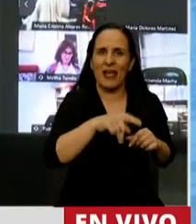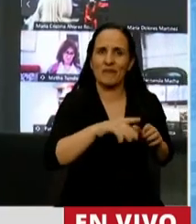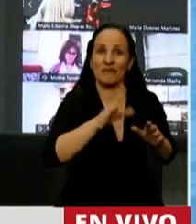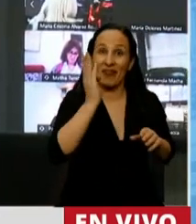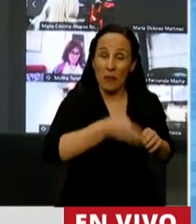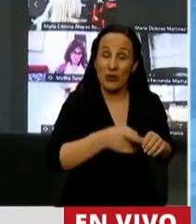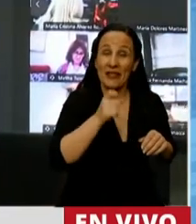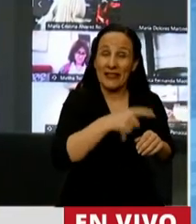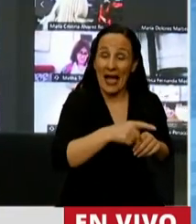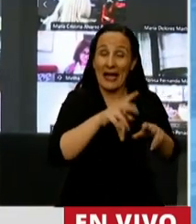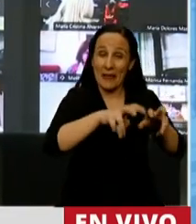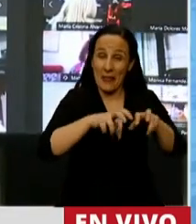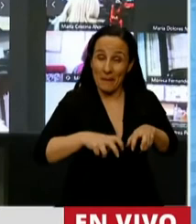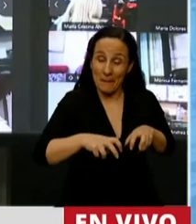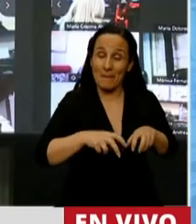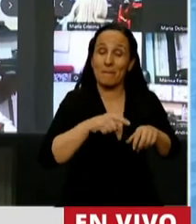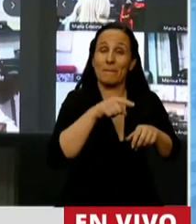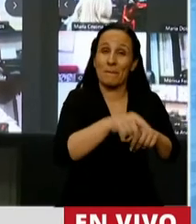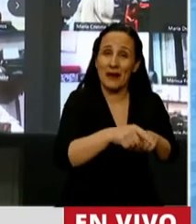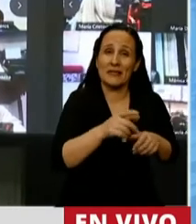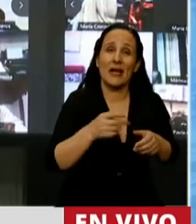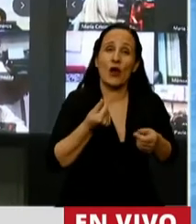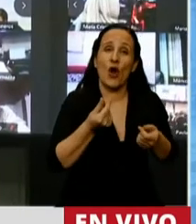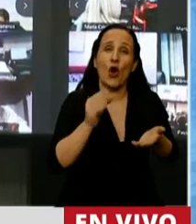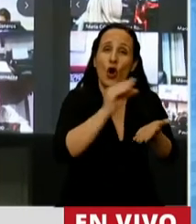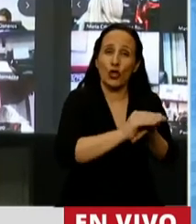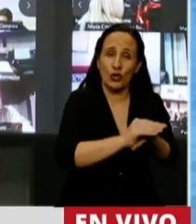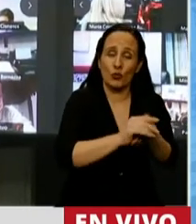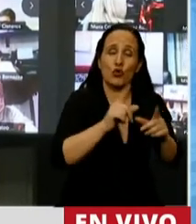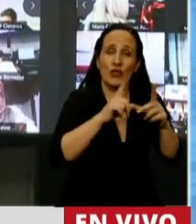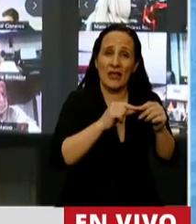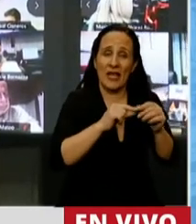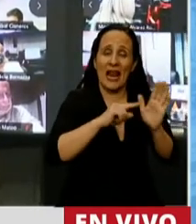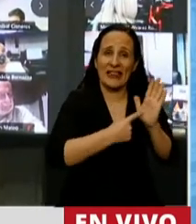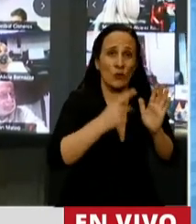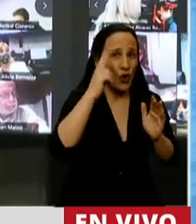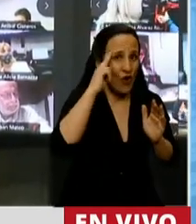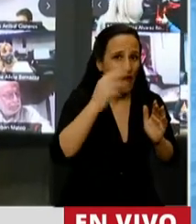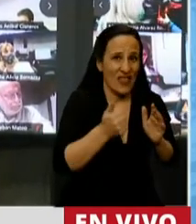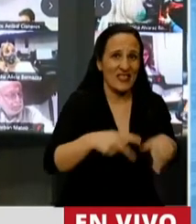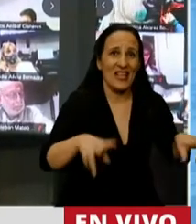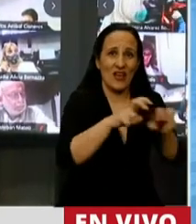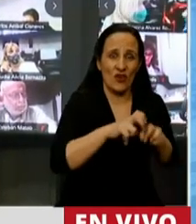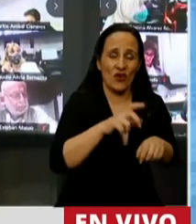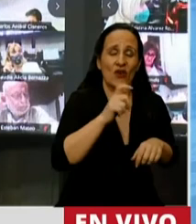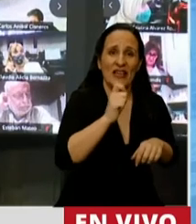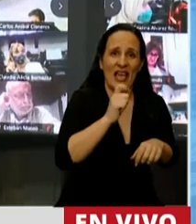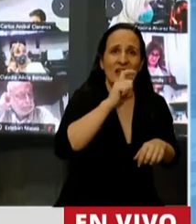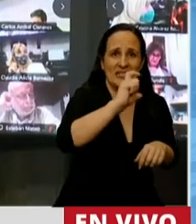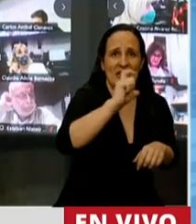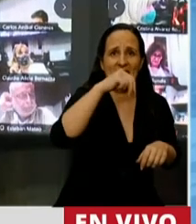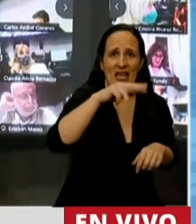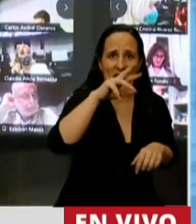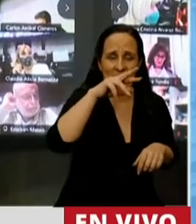transporte automotor de pasajeros y la contribución obligatoria del artículo 96 serán percibidas por la Comisión Nacional de regulación.